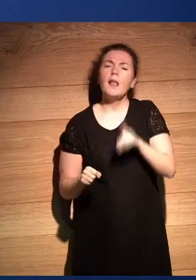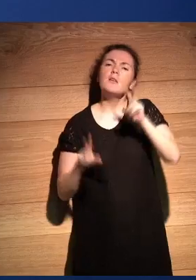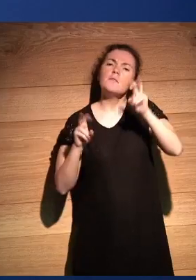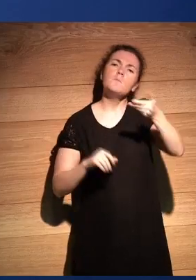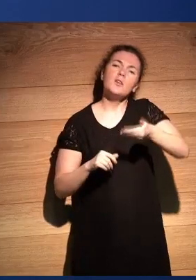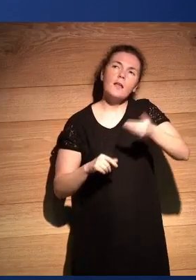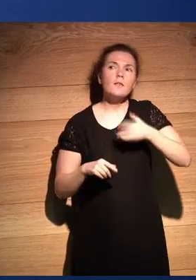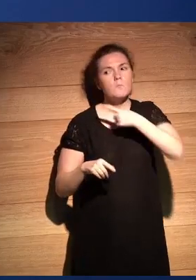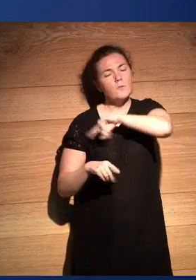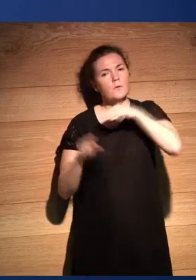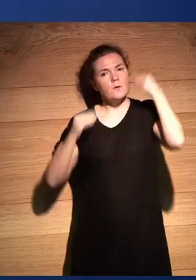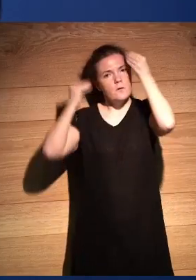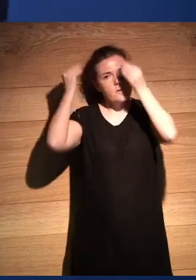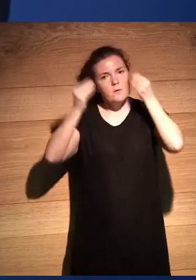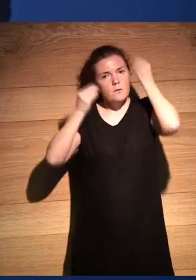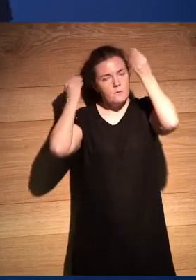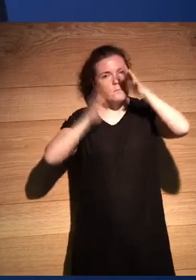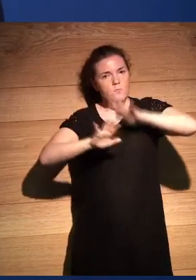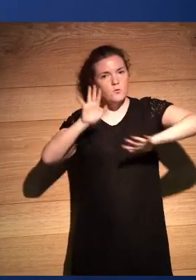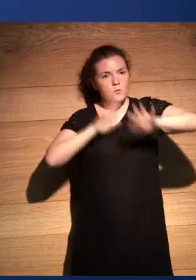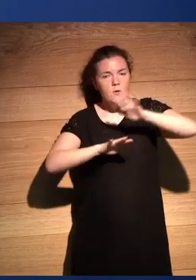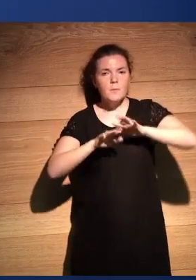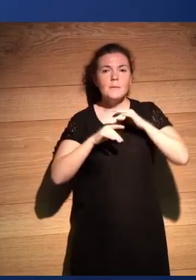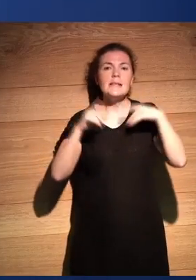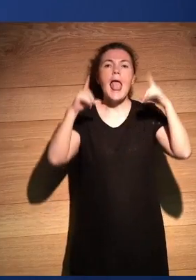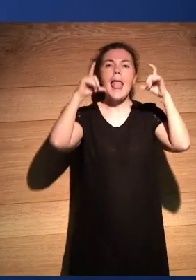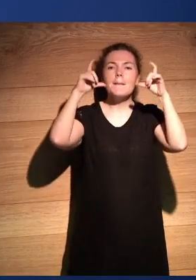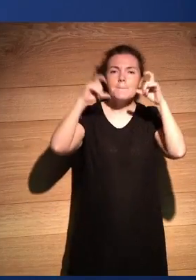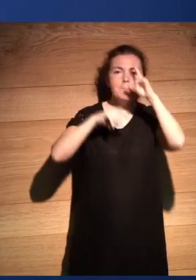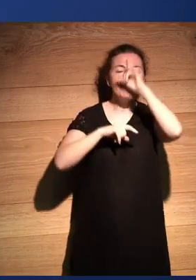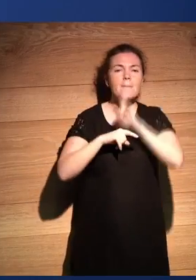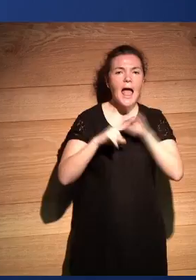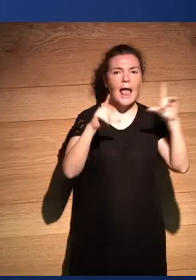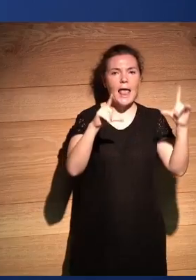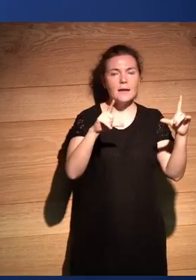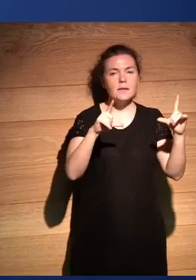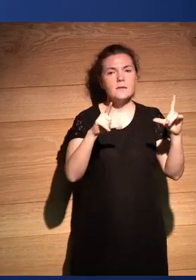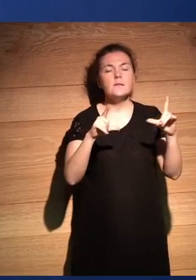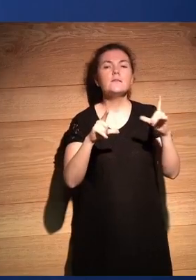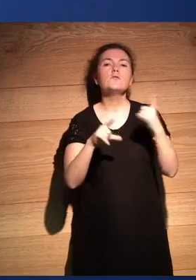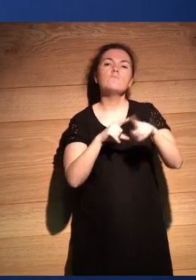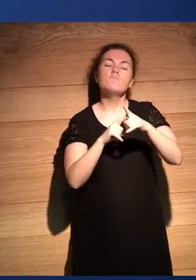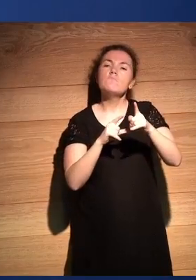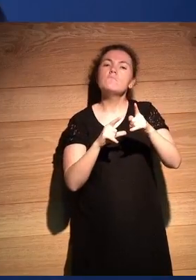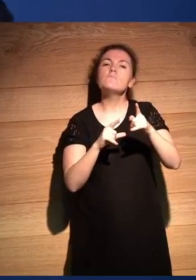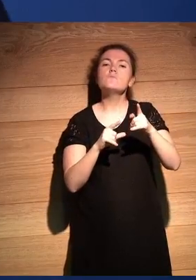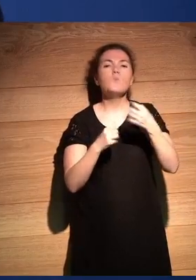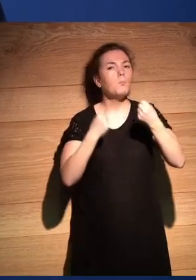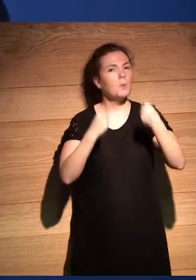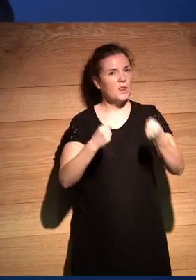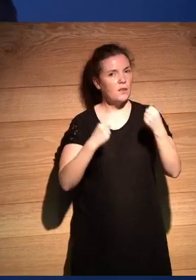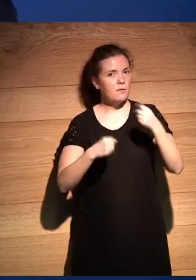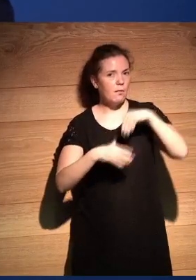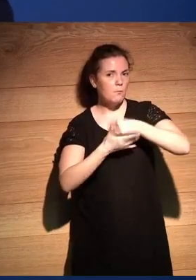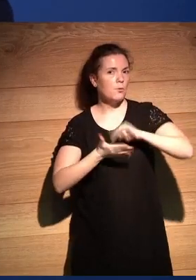bastante los de cabeza pues fue la escalabilidad de las imágenes la imagen es un componente multimedia muy muy potente en el